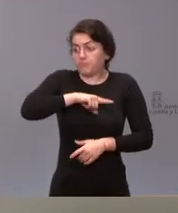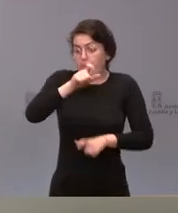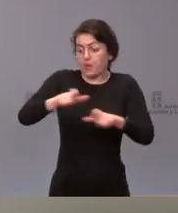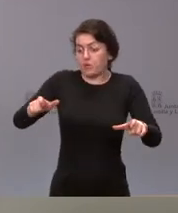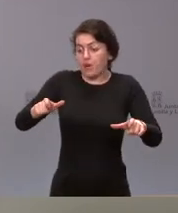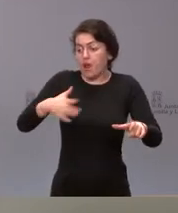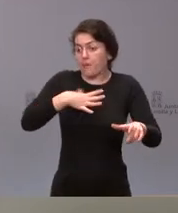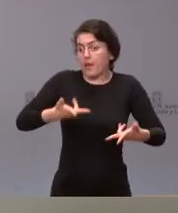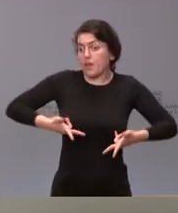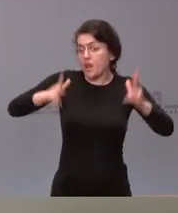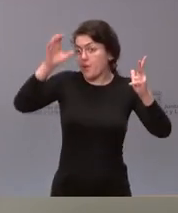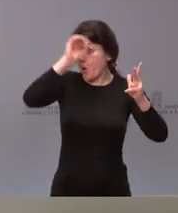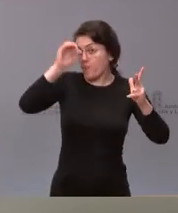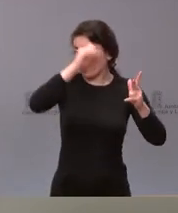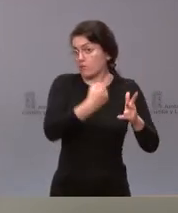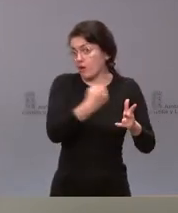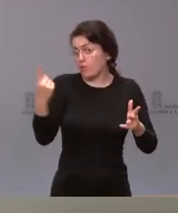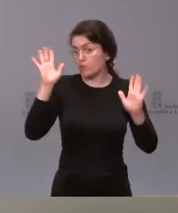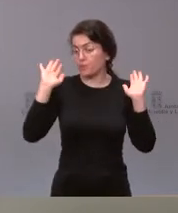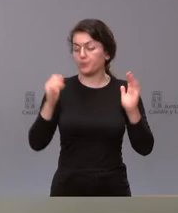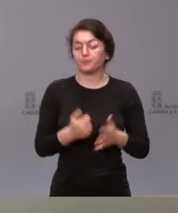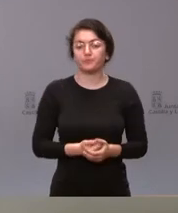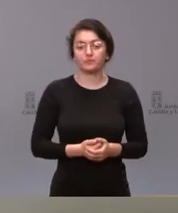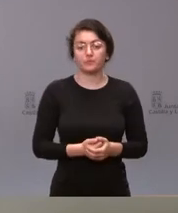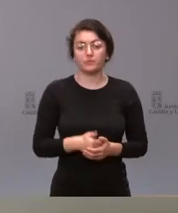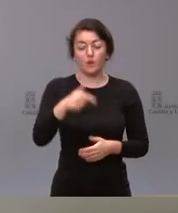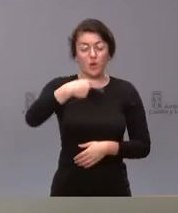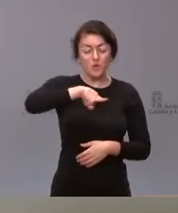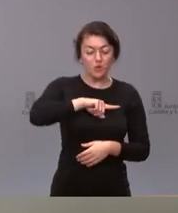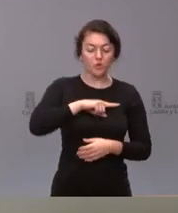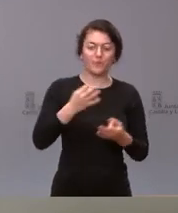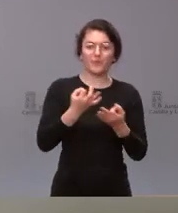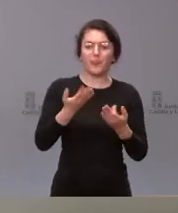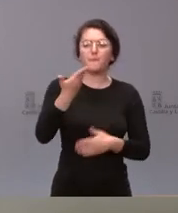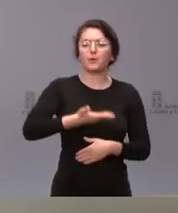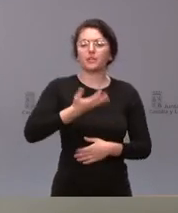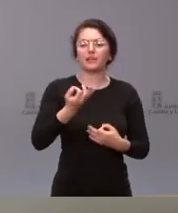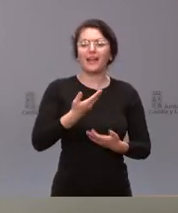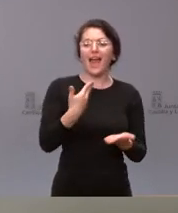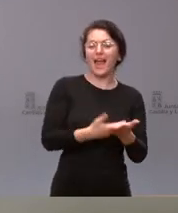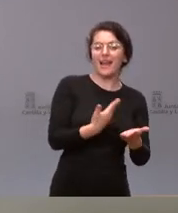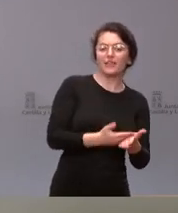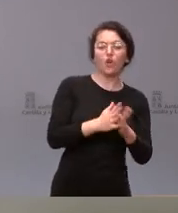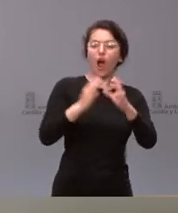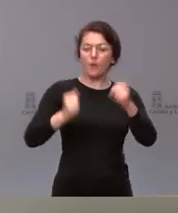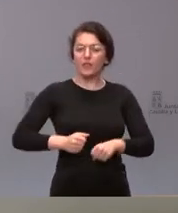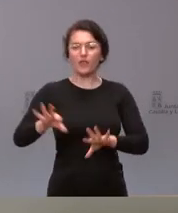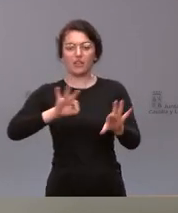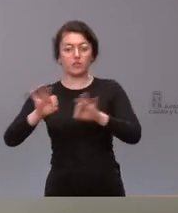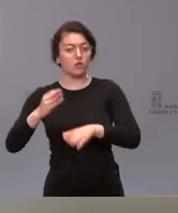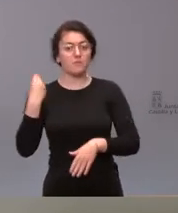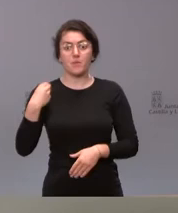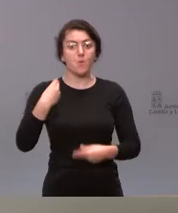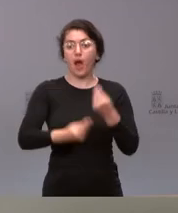opiniones la Junta de Castileón habla a través de los hechos de los acuerdos de las decisiones y eso es lo que manifestamos todos los días y lo que